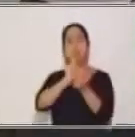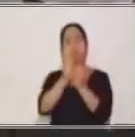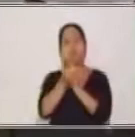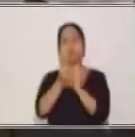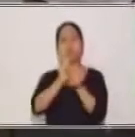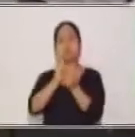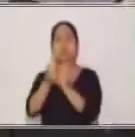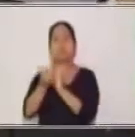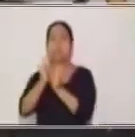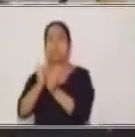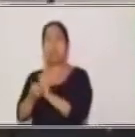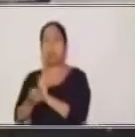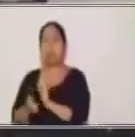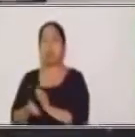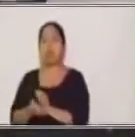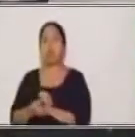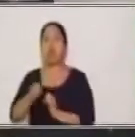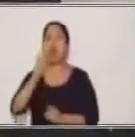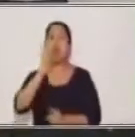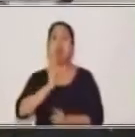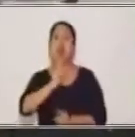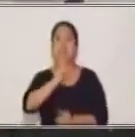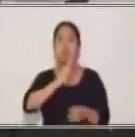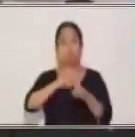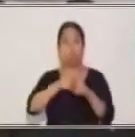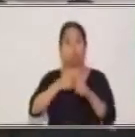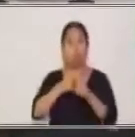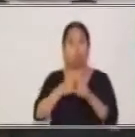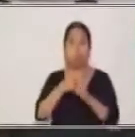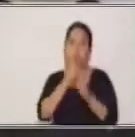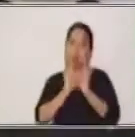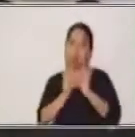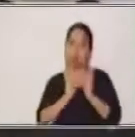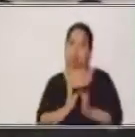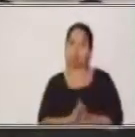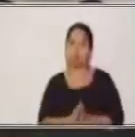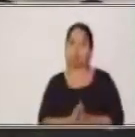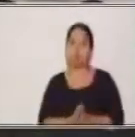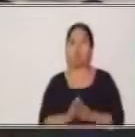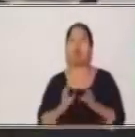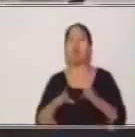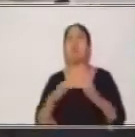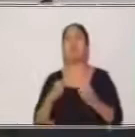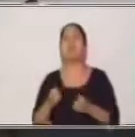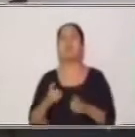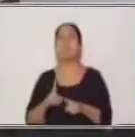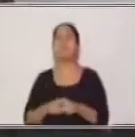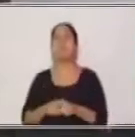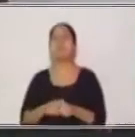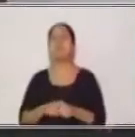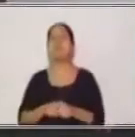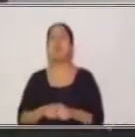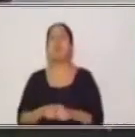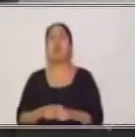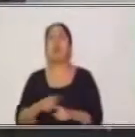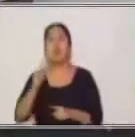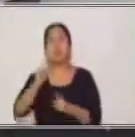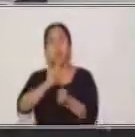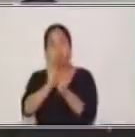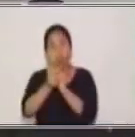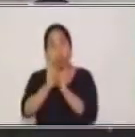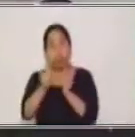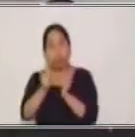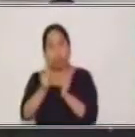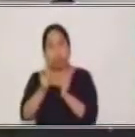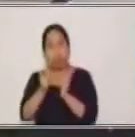un verbo al momento de hablar, ¿sí? Y pues como te repito, estos cambios se dan específicamente